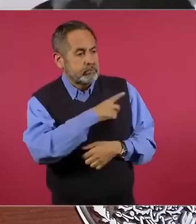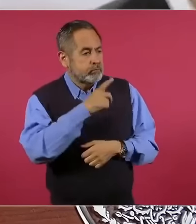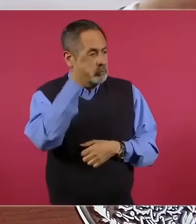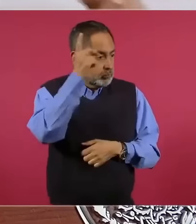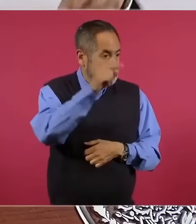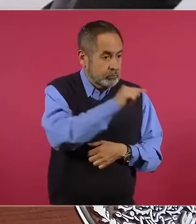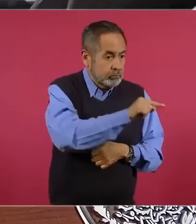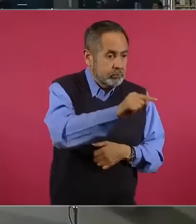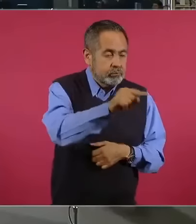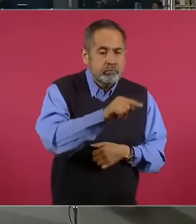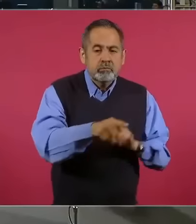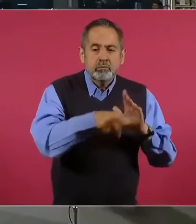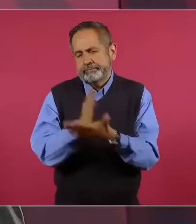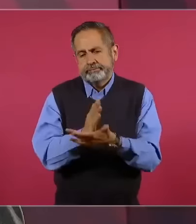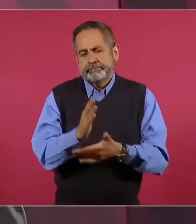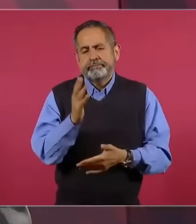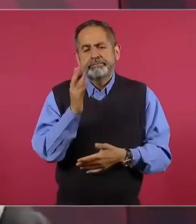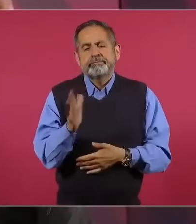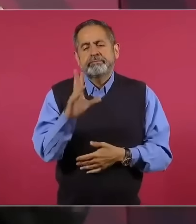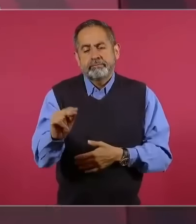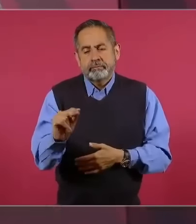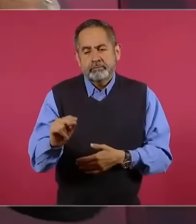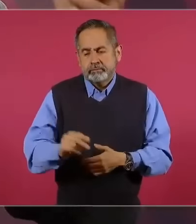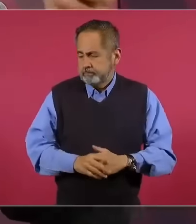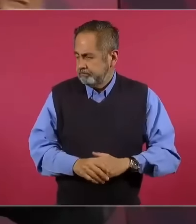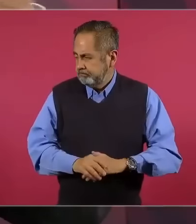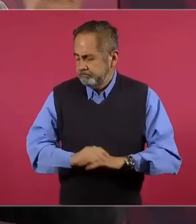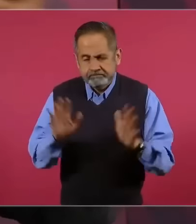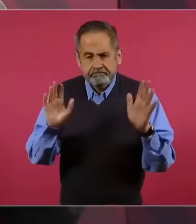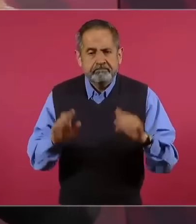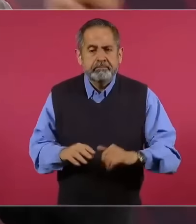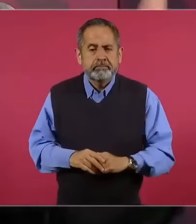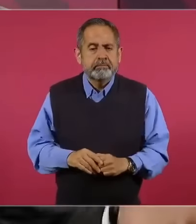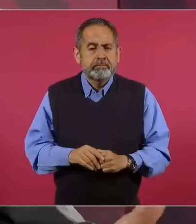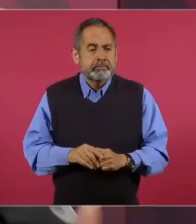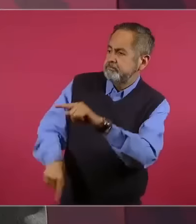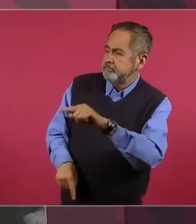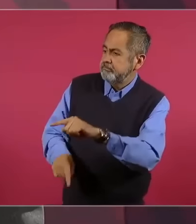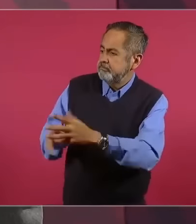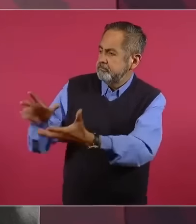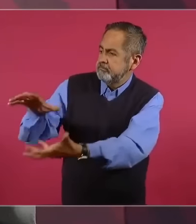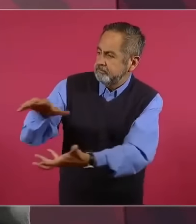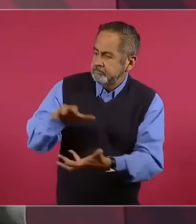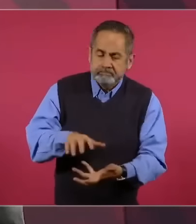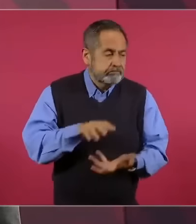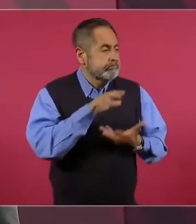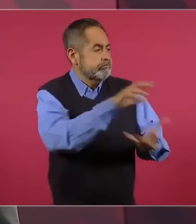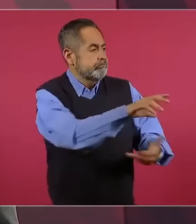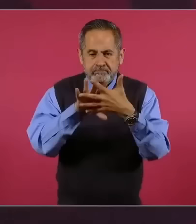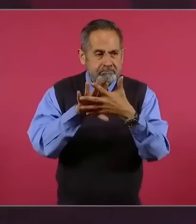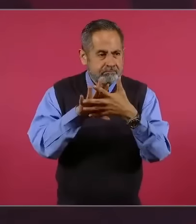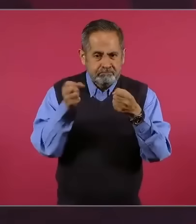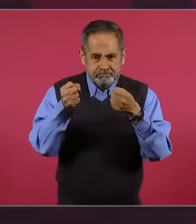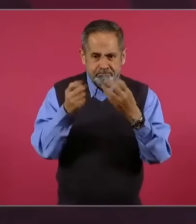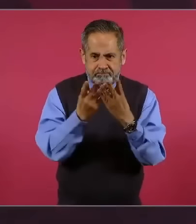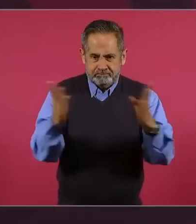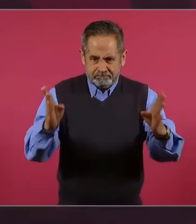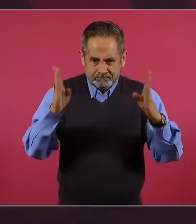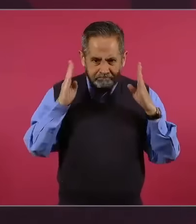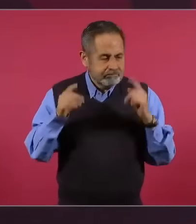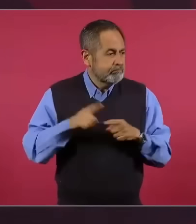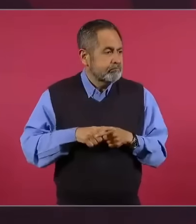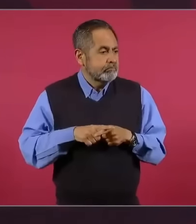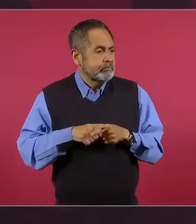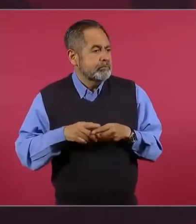de medios de comunicación. Ya no se privatizan los reclusorios y se les